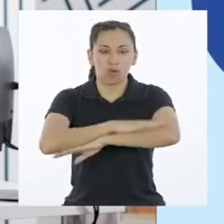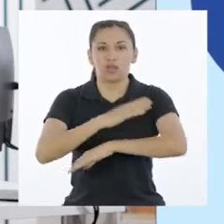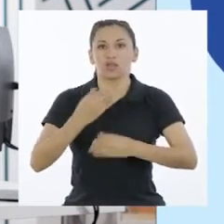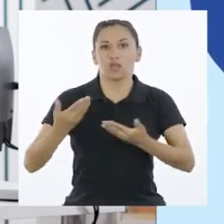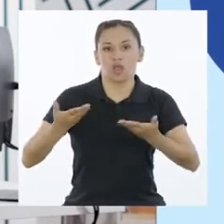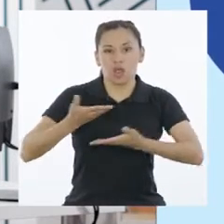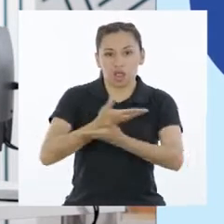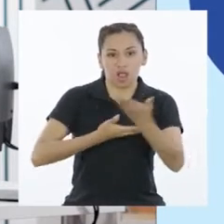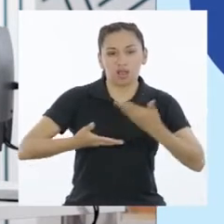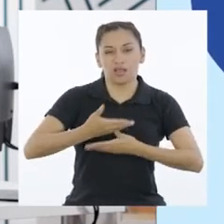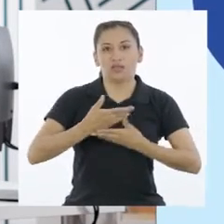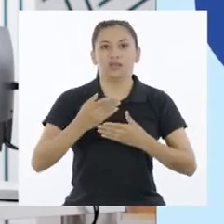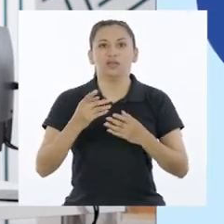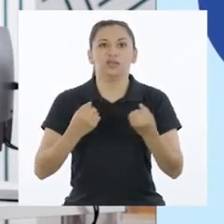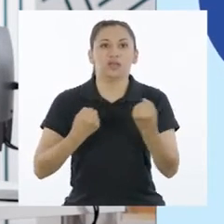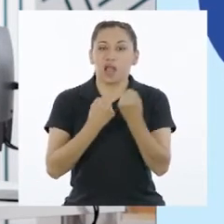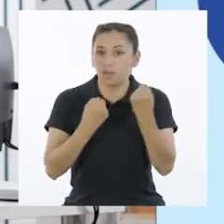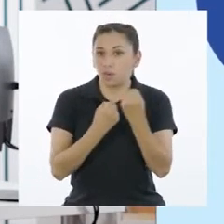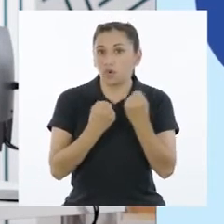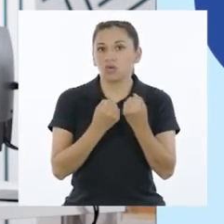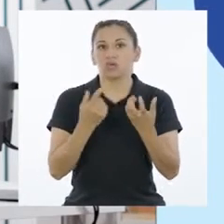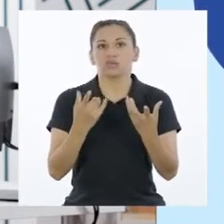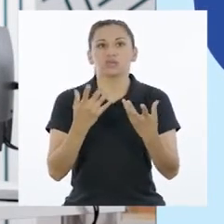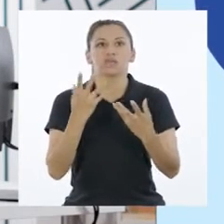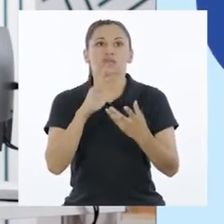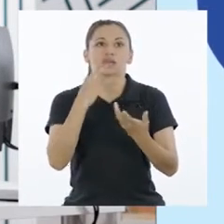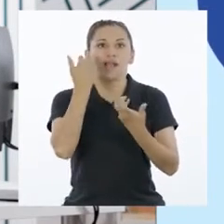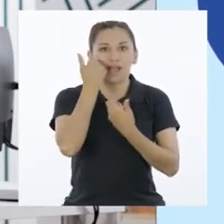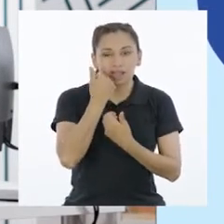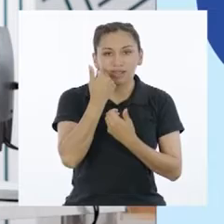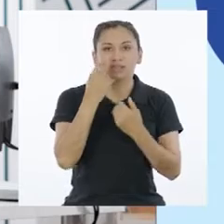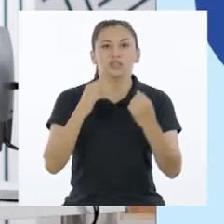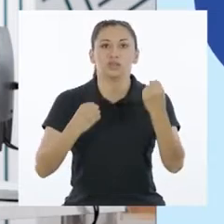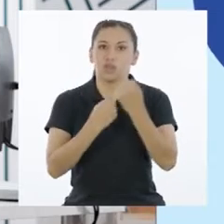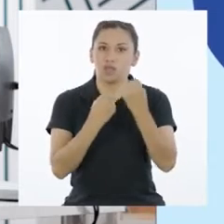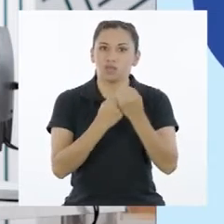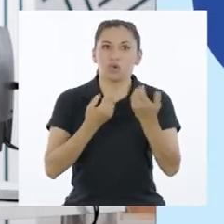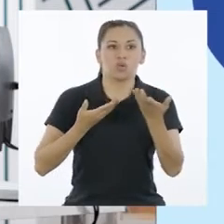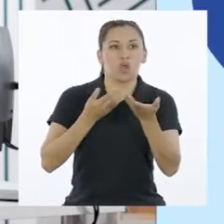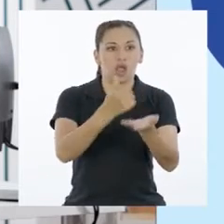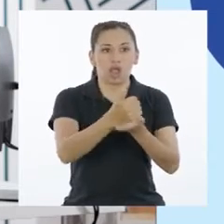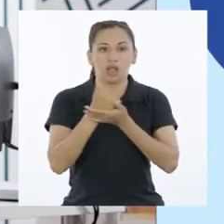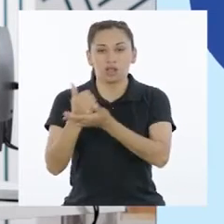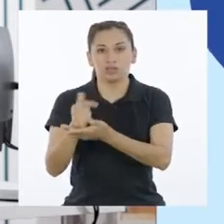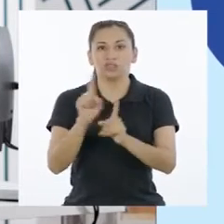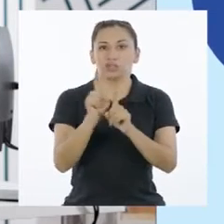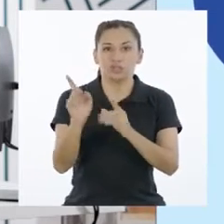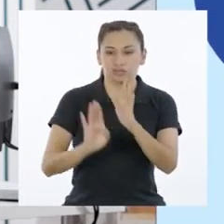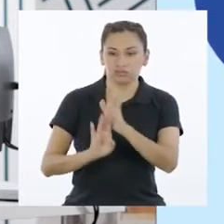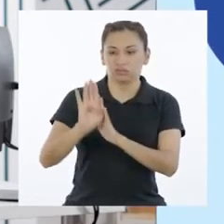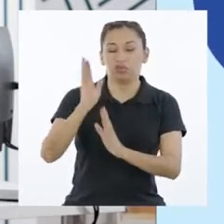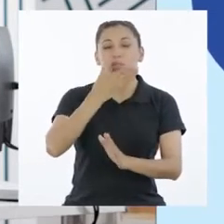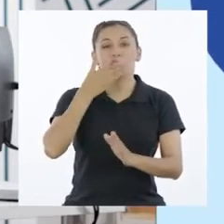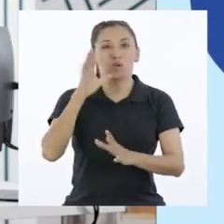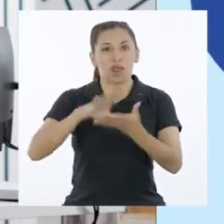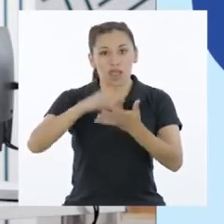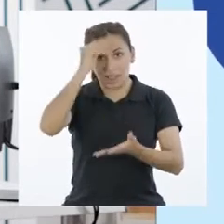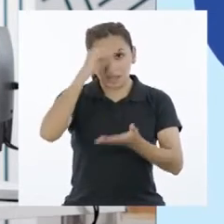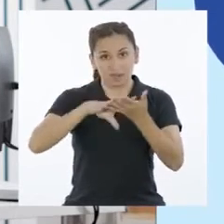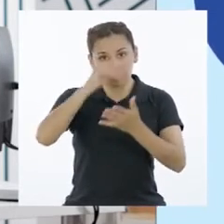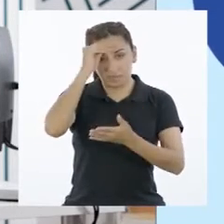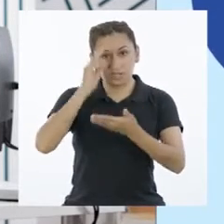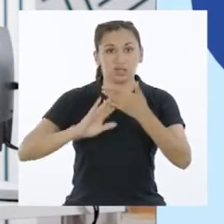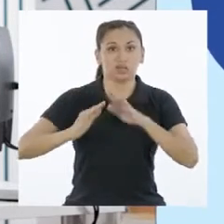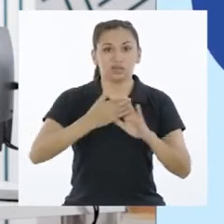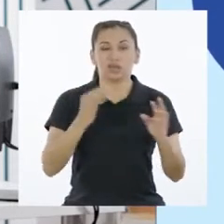solidarios, desarrollan la resiliencia, desarrollan la afectividad, la solidaridad y mejoran sus aprendizajes en